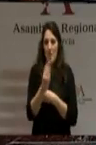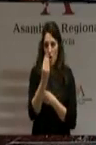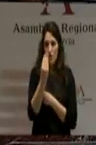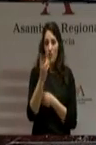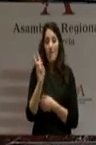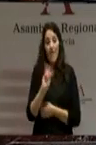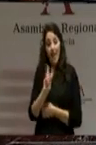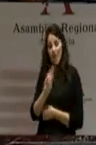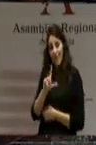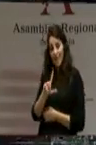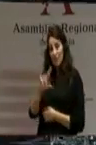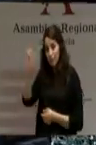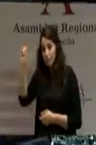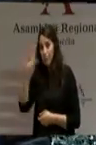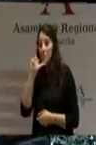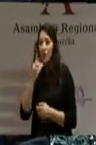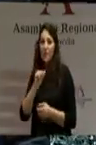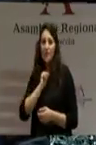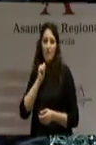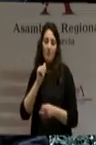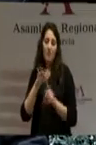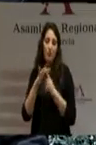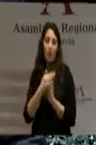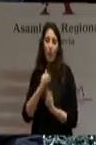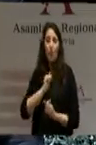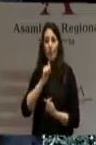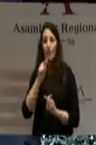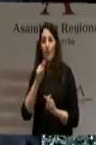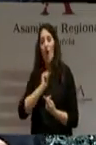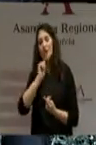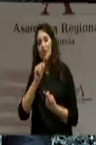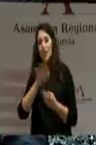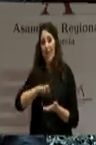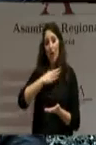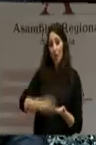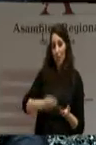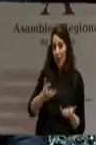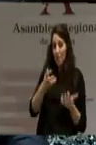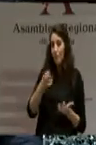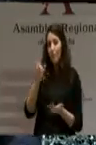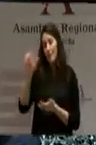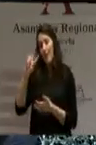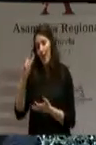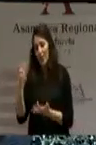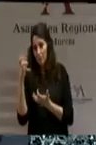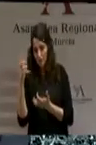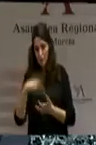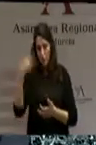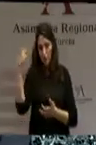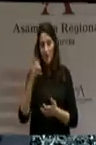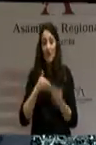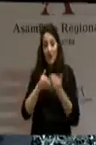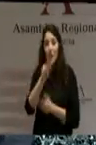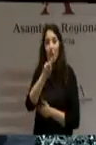porque la ocasión se da para él y para la región de Murcia, y se da ahora. El próximo 25 de mayo